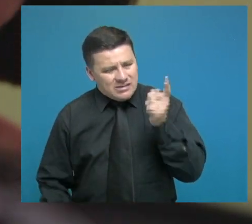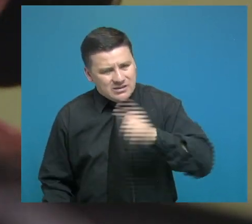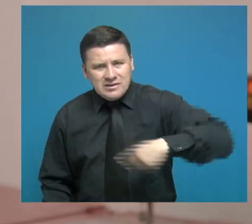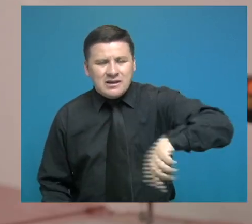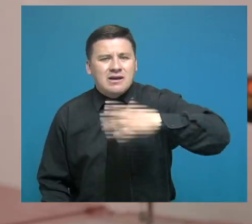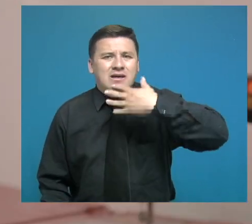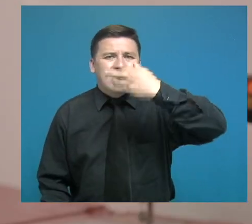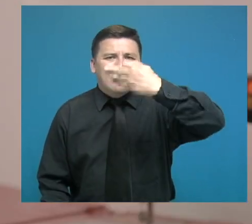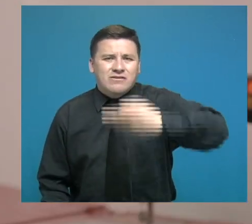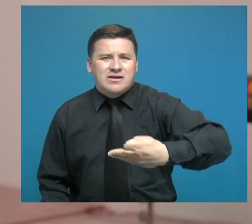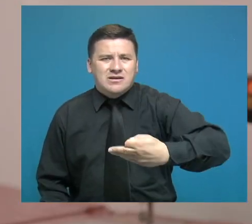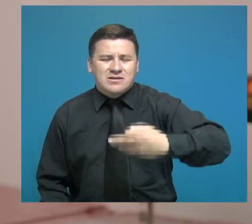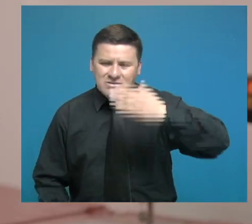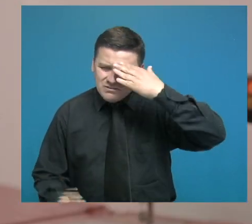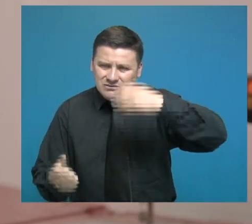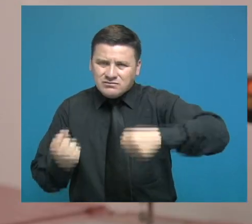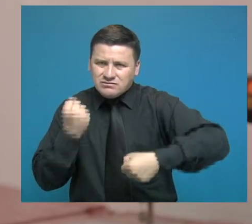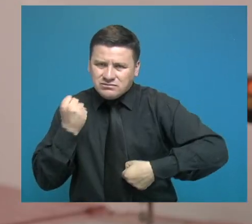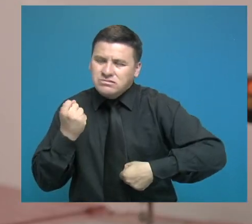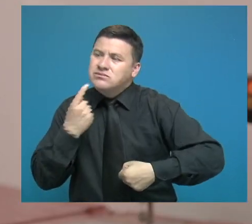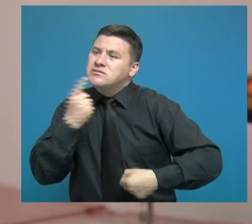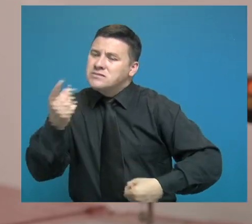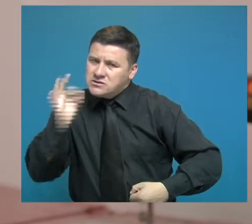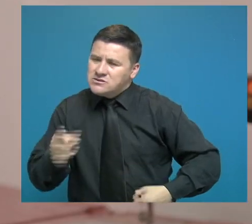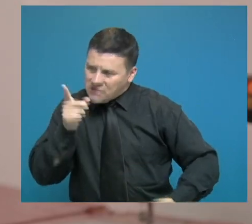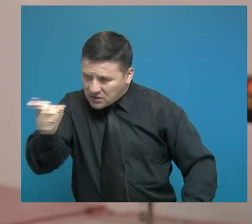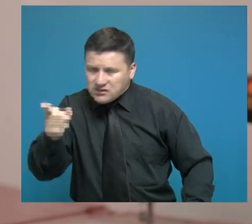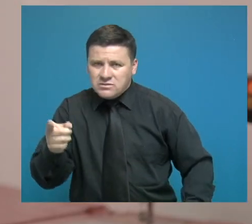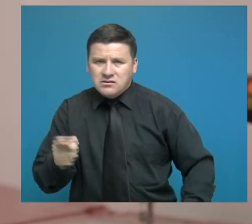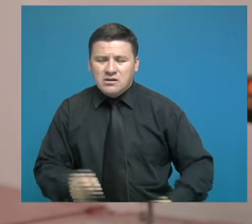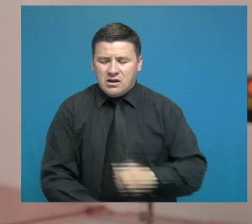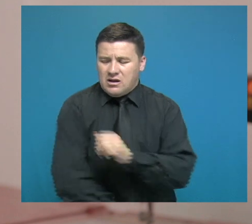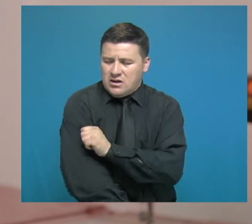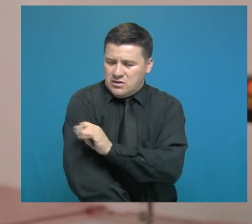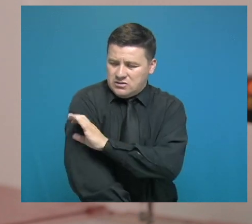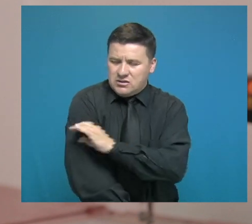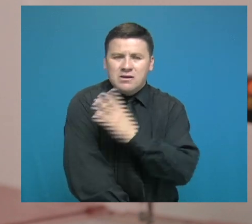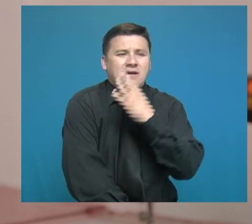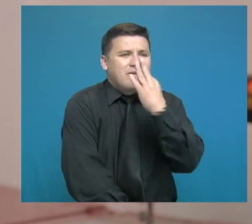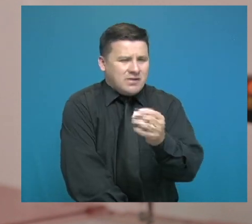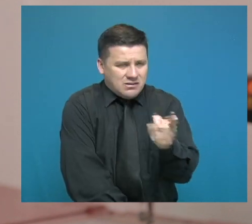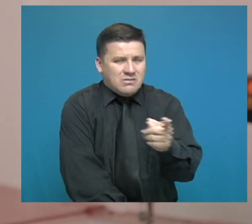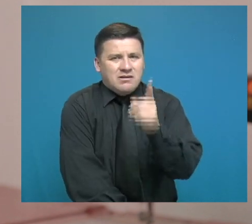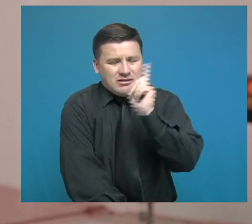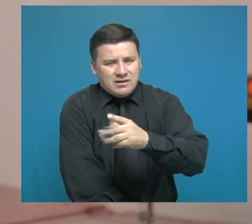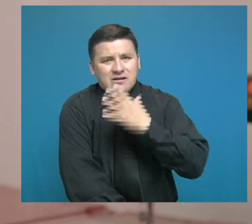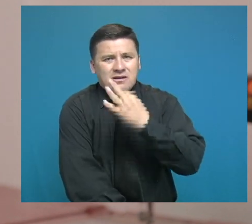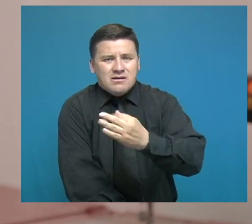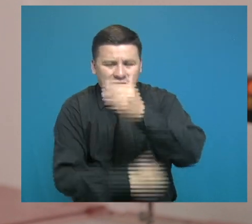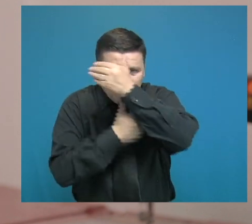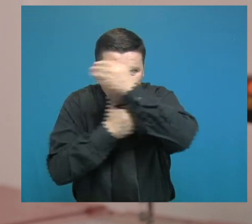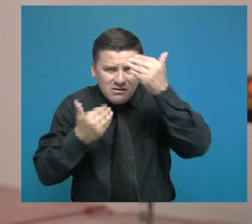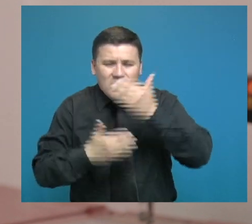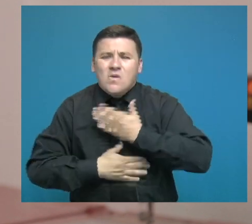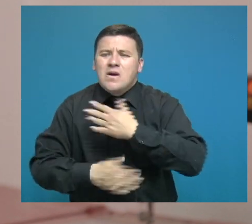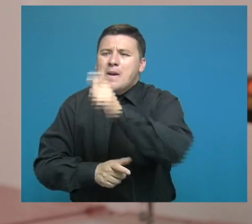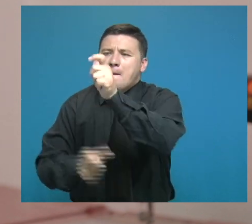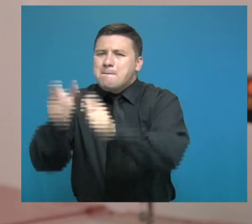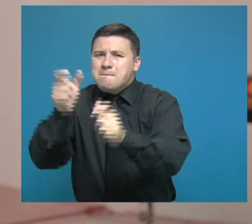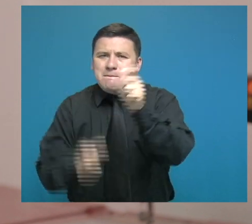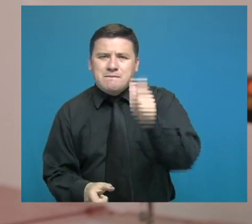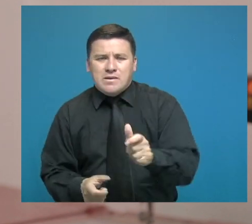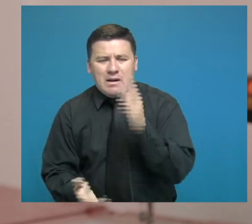pedido. Pero también debe ser la verdad de estos militares. También debe ser la verdad de estos paramilitares. También debe ser la verdad de los